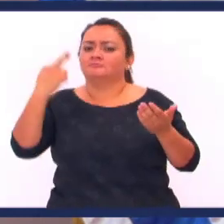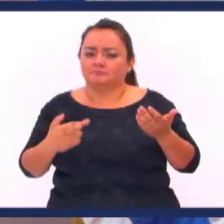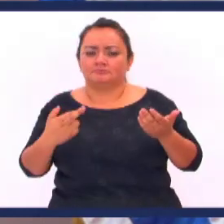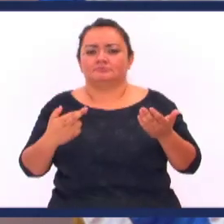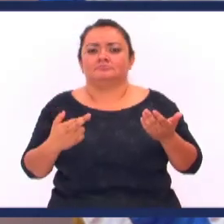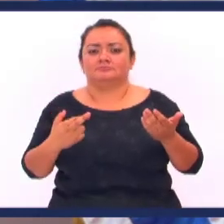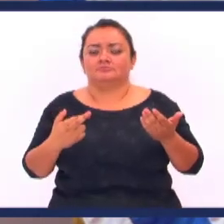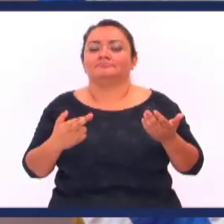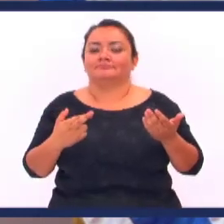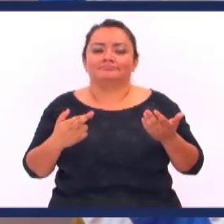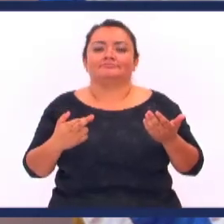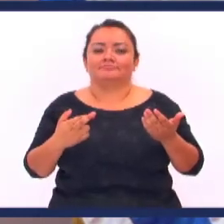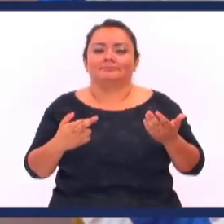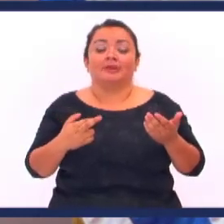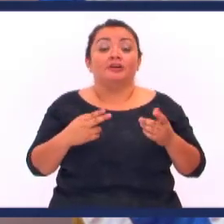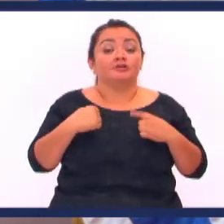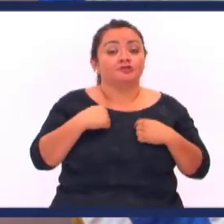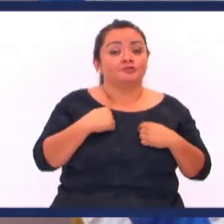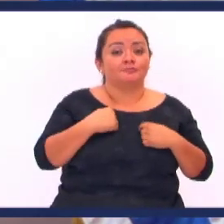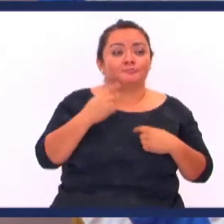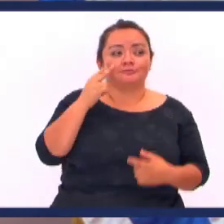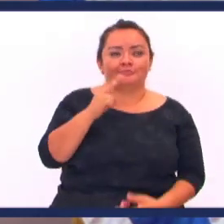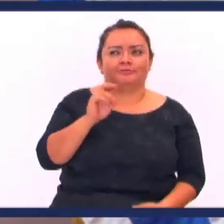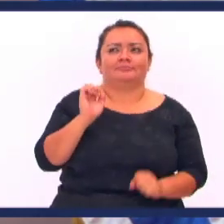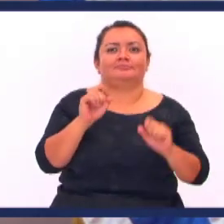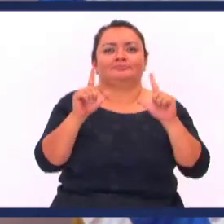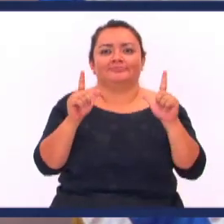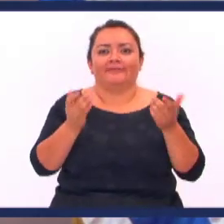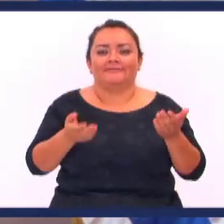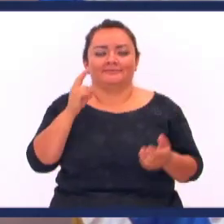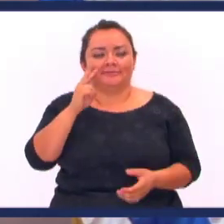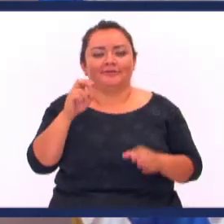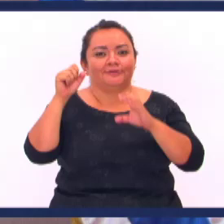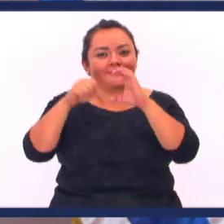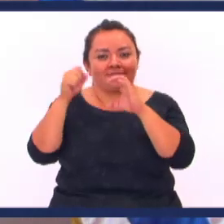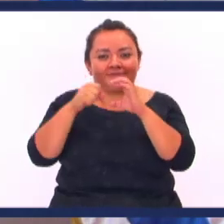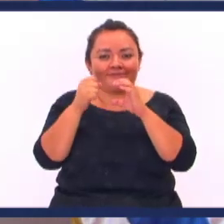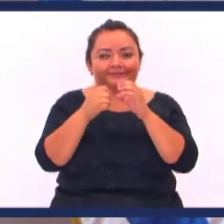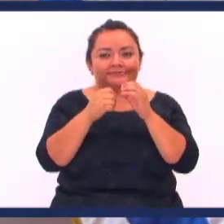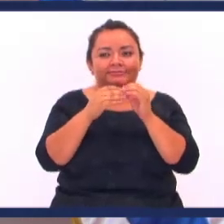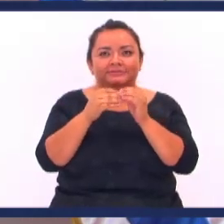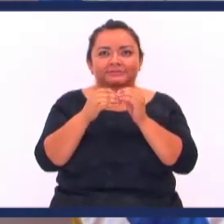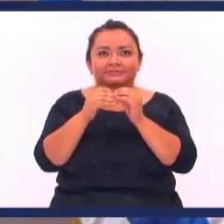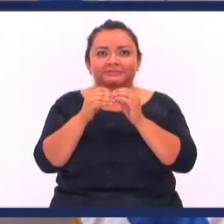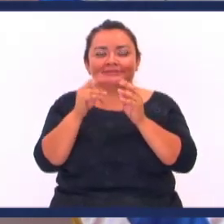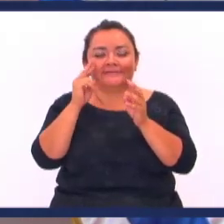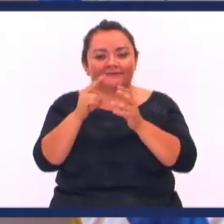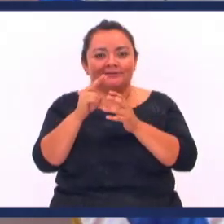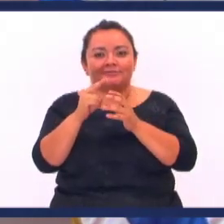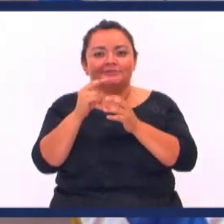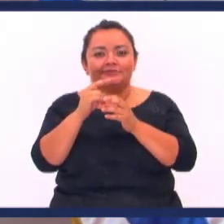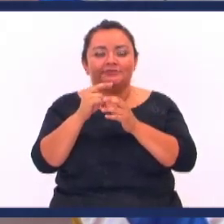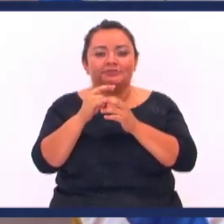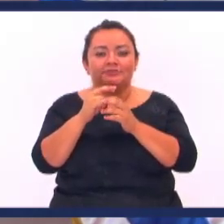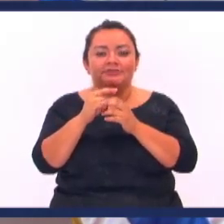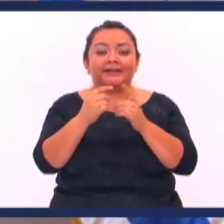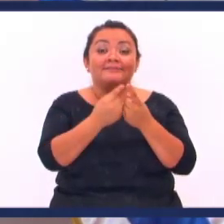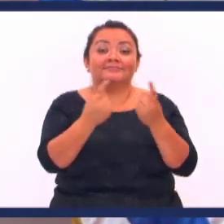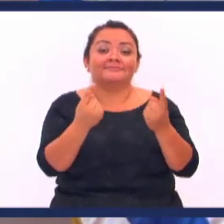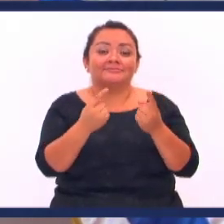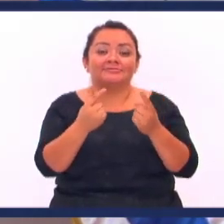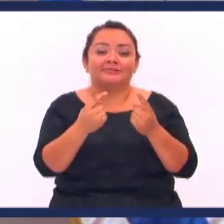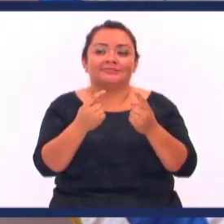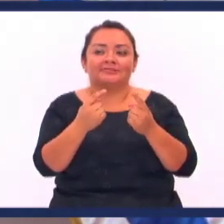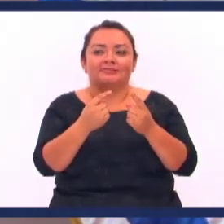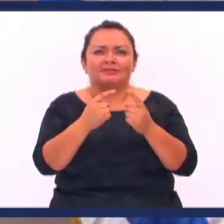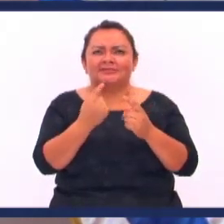Así es Yo me quedo maravillado Hermano Hay veces que veo Unos videos cortos Que están en Twitter Y me gusta Dice Gente que